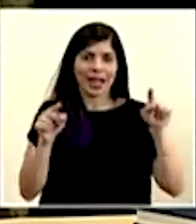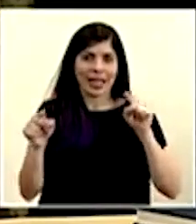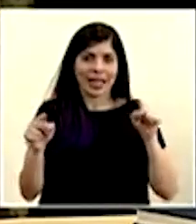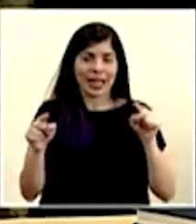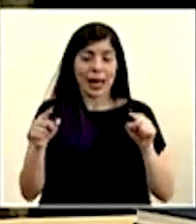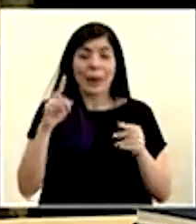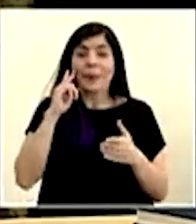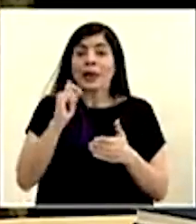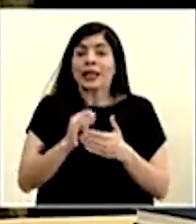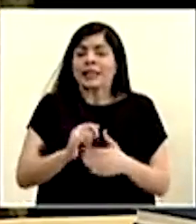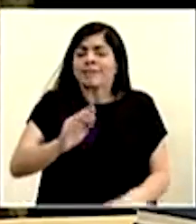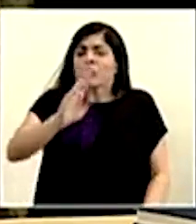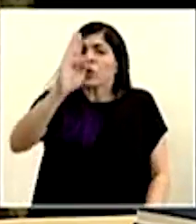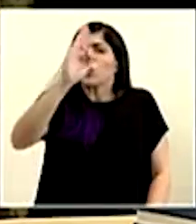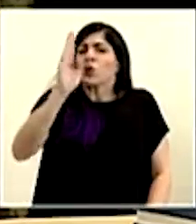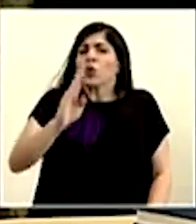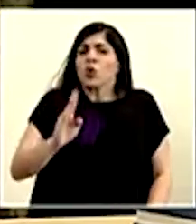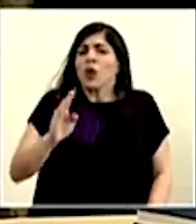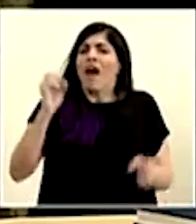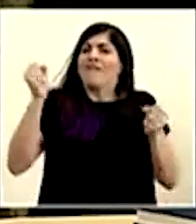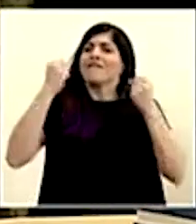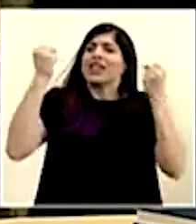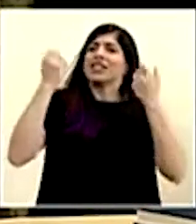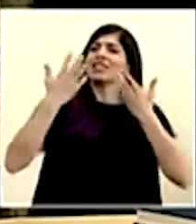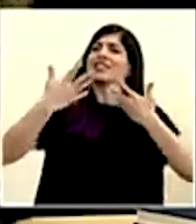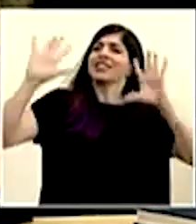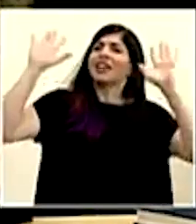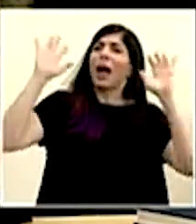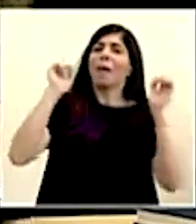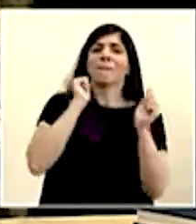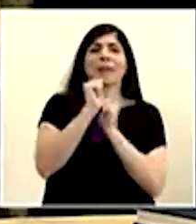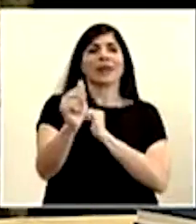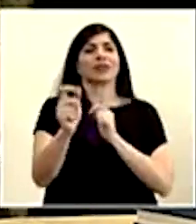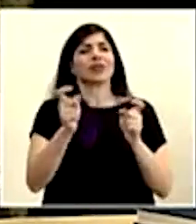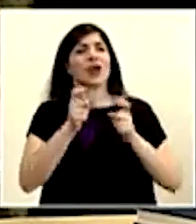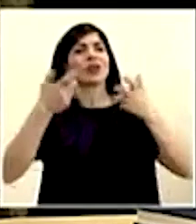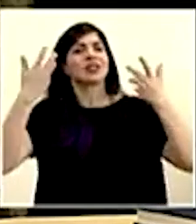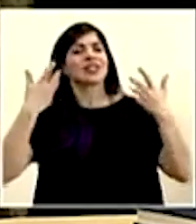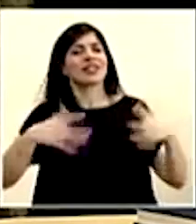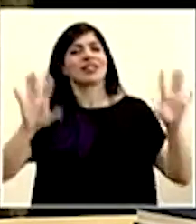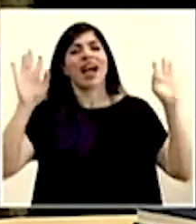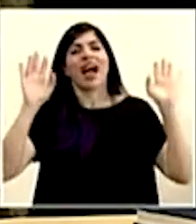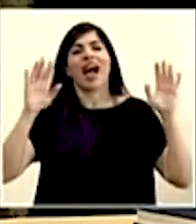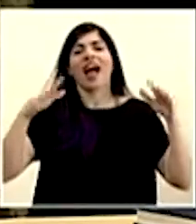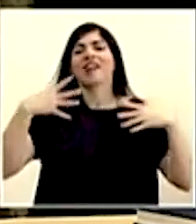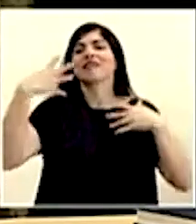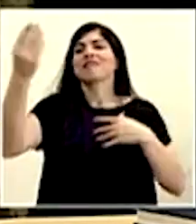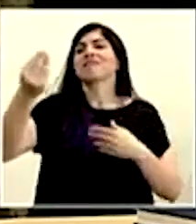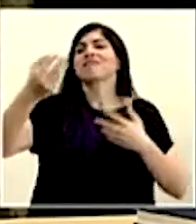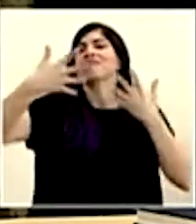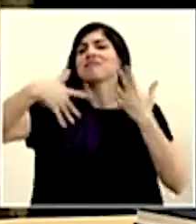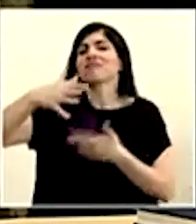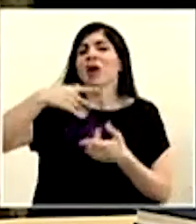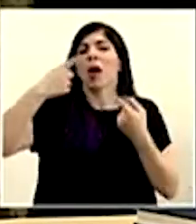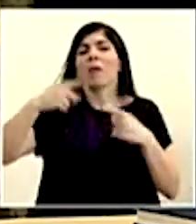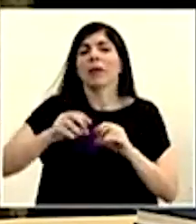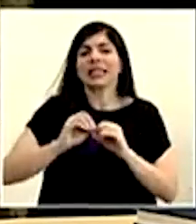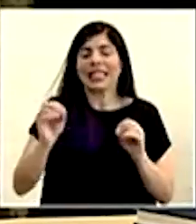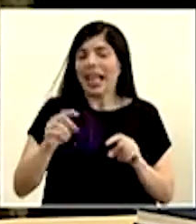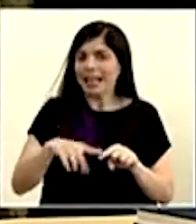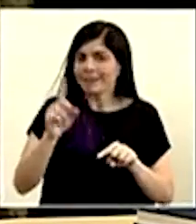podemos nunca cantar victoria y decir, esto ya está bajo control, echémonos todos a la calle como si nada pasara.